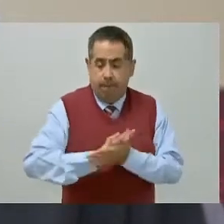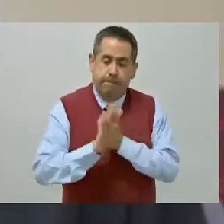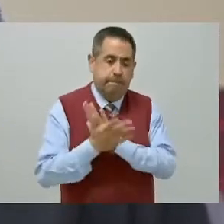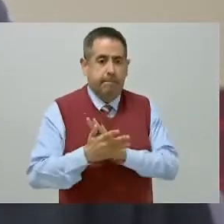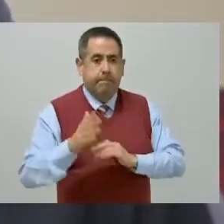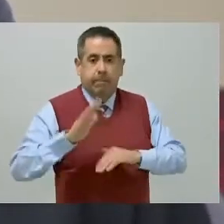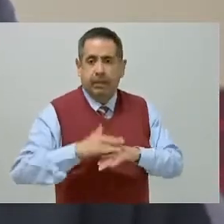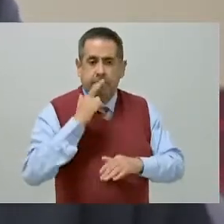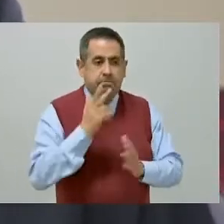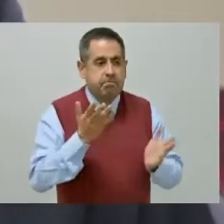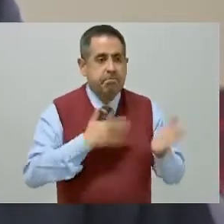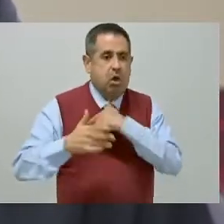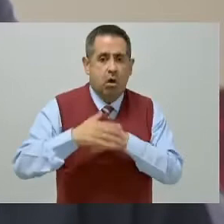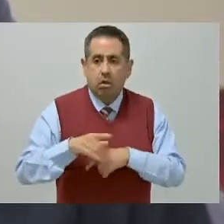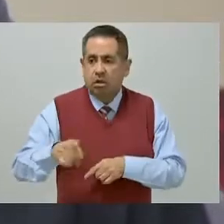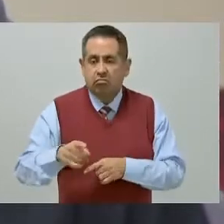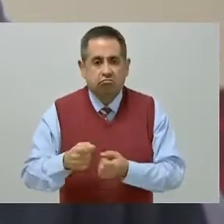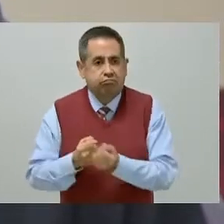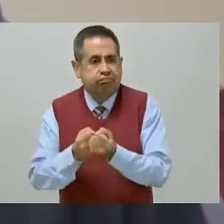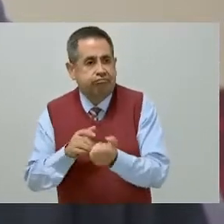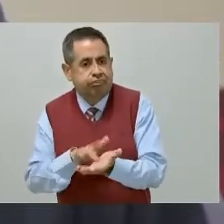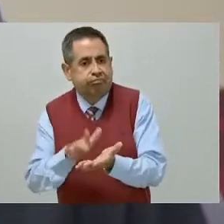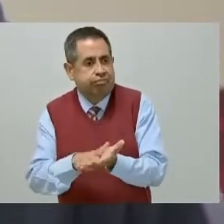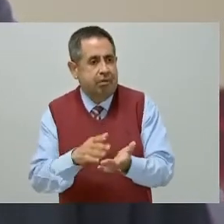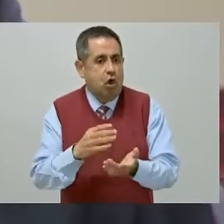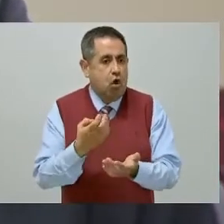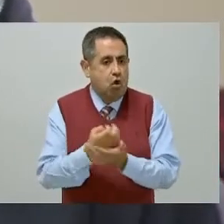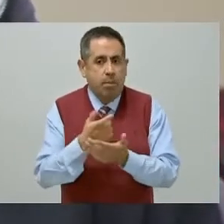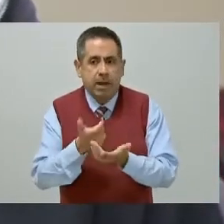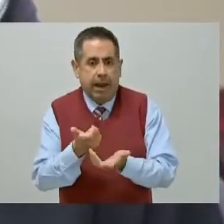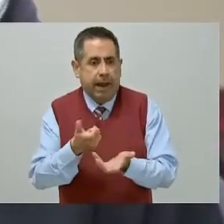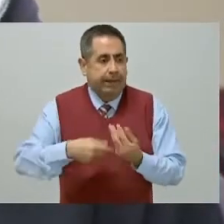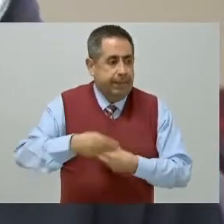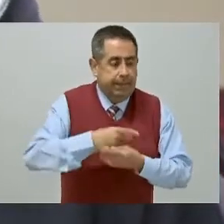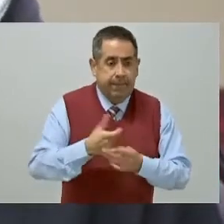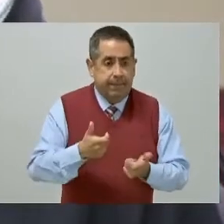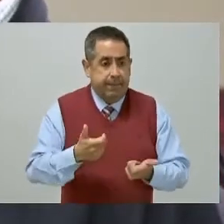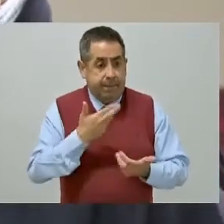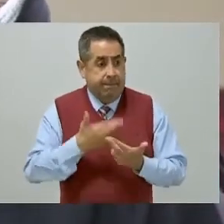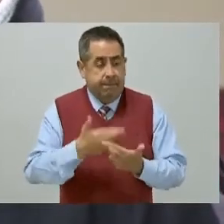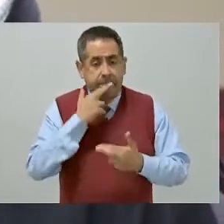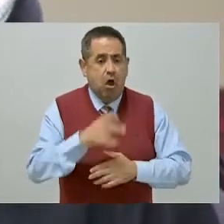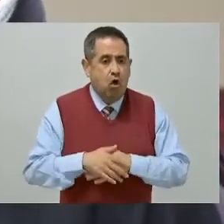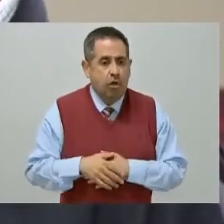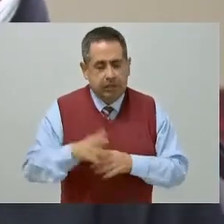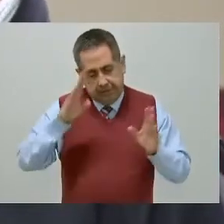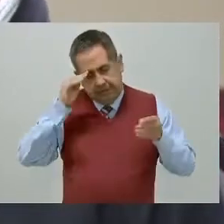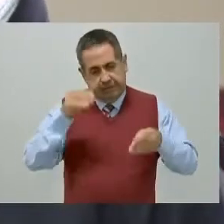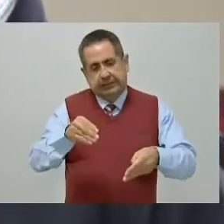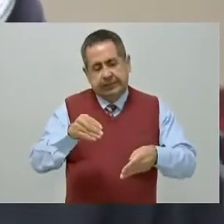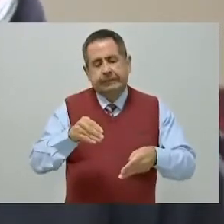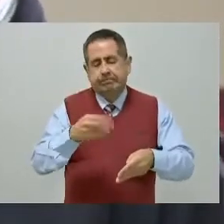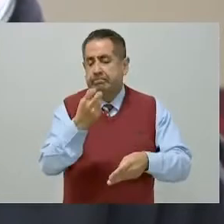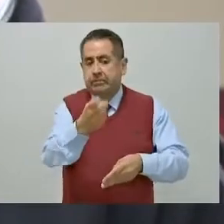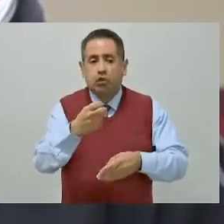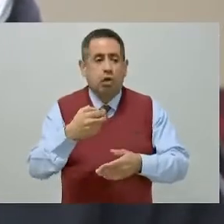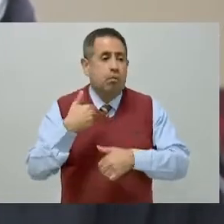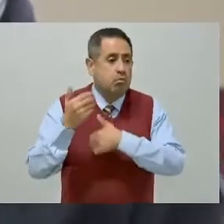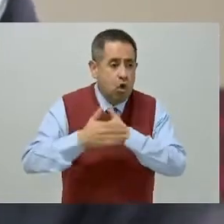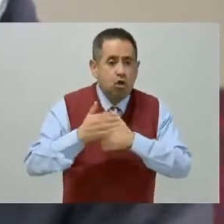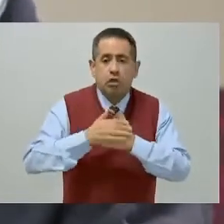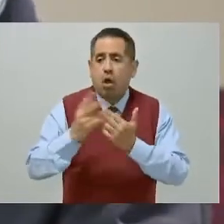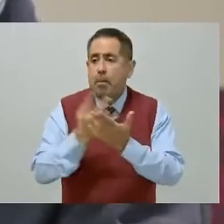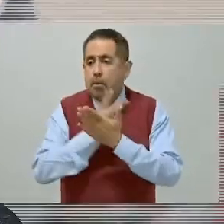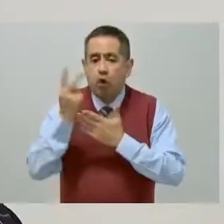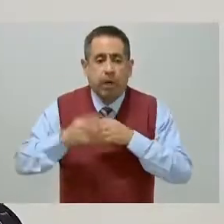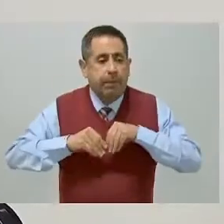desarrollo económico de la región. Para alentar este proyecto, con vocación social, publicaremos el programa